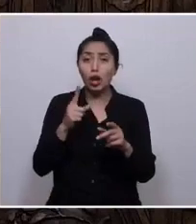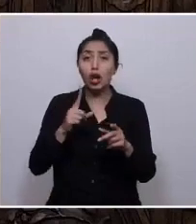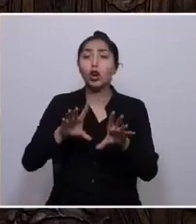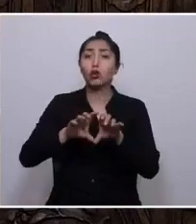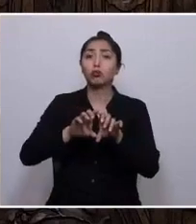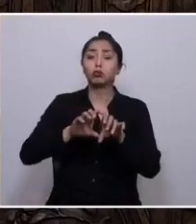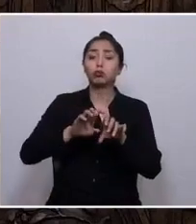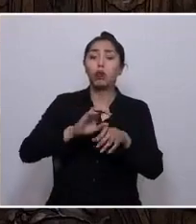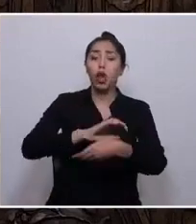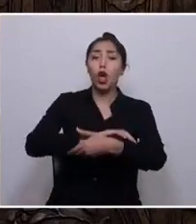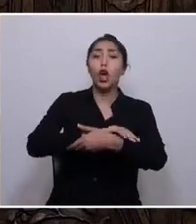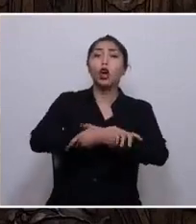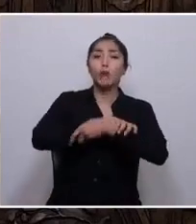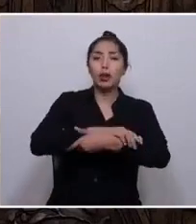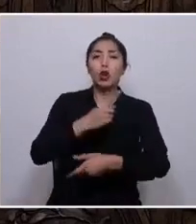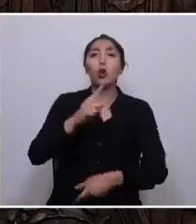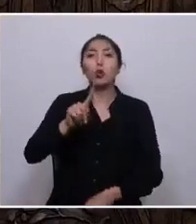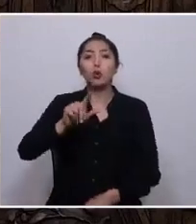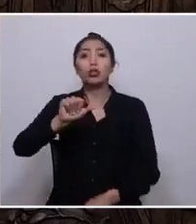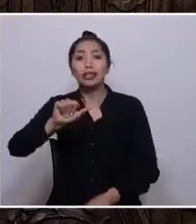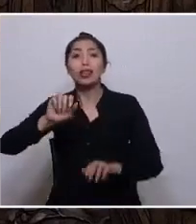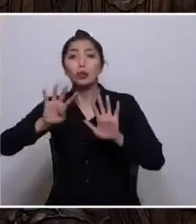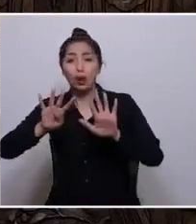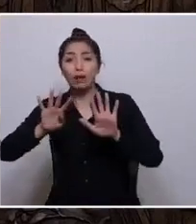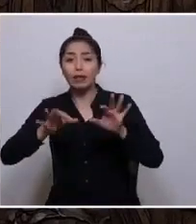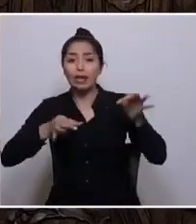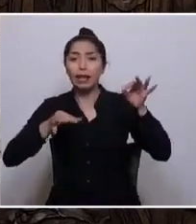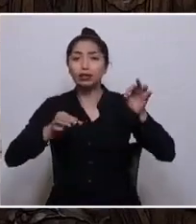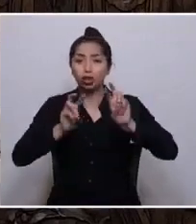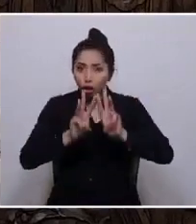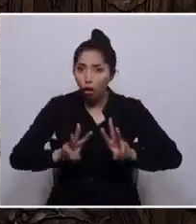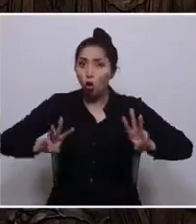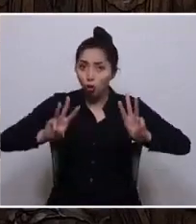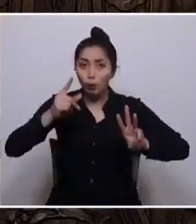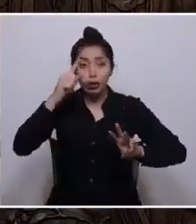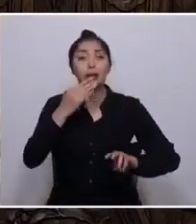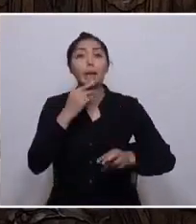Declaración de las Naciones Unidas. Pero además implica dos elementos importantes.